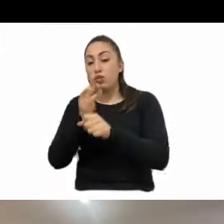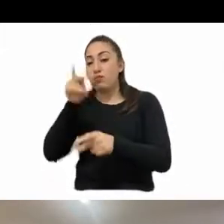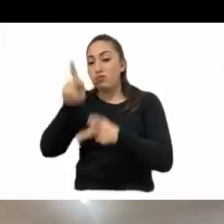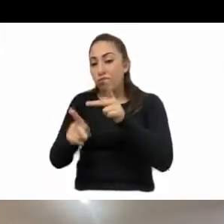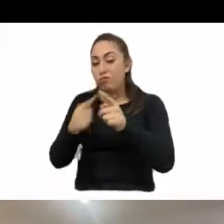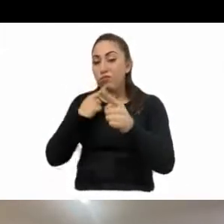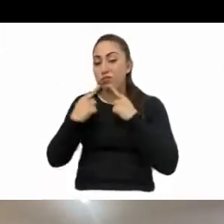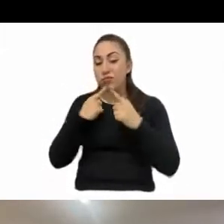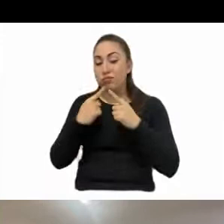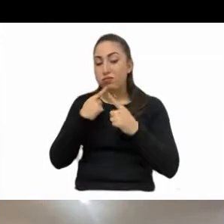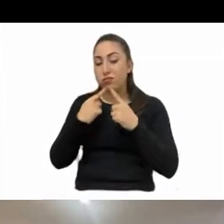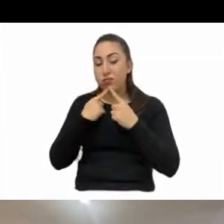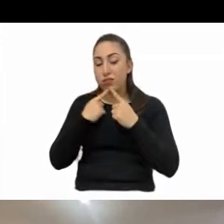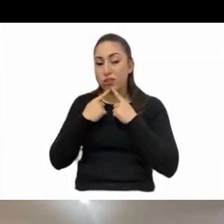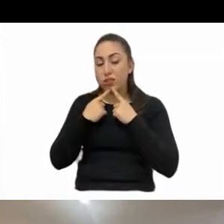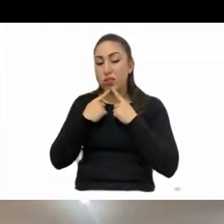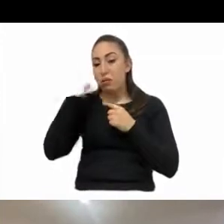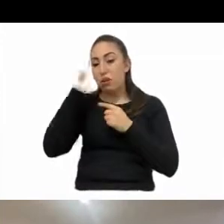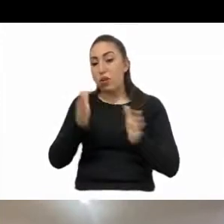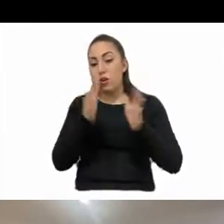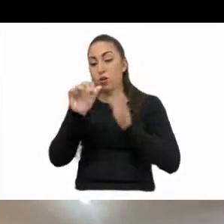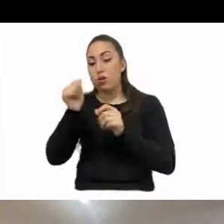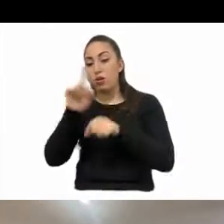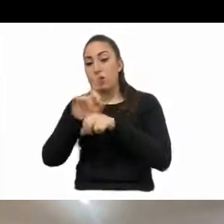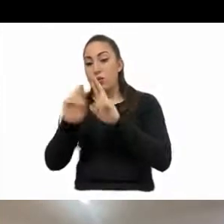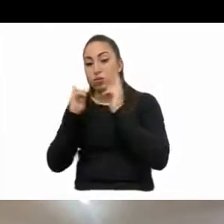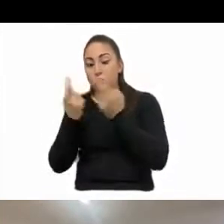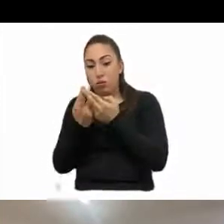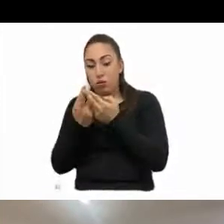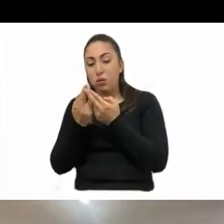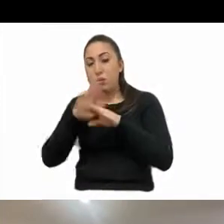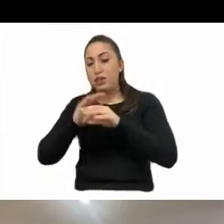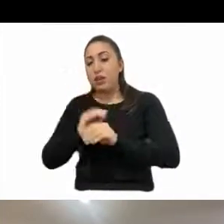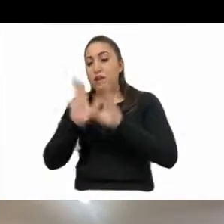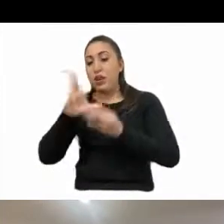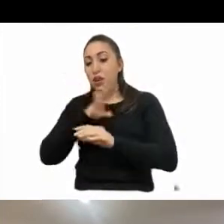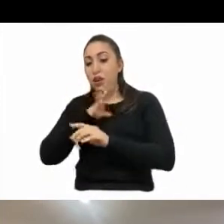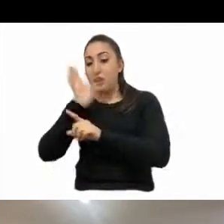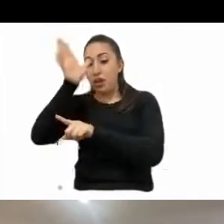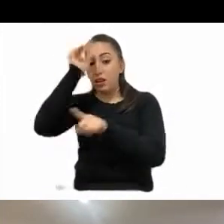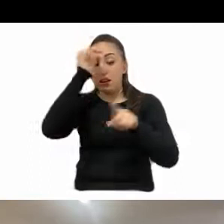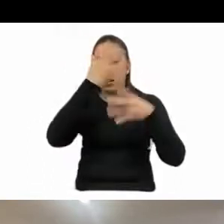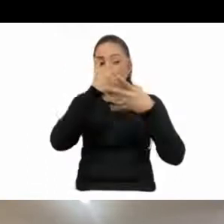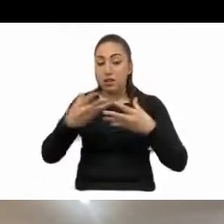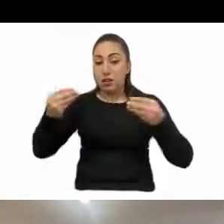para, en otro, en otro momento, yo no digo que, que sea, este, entre de mucho, que sea pronto, que sea pasado mañana, quizás, o